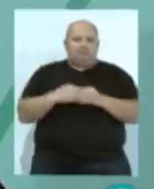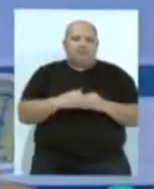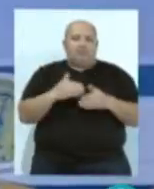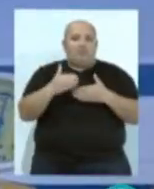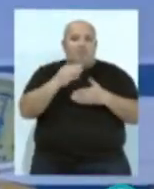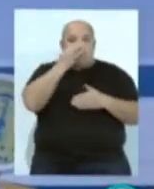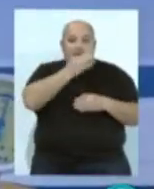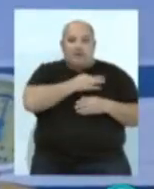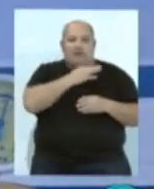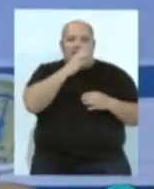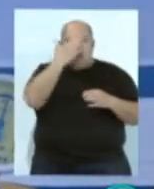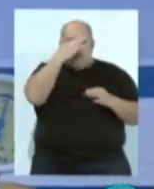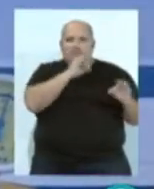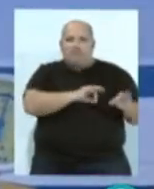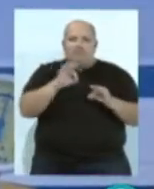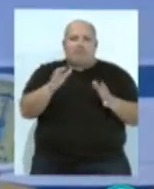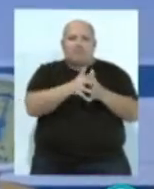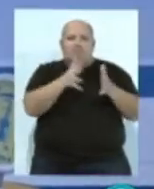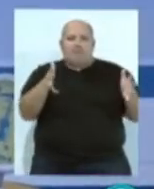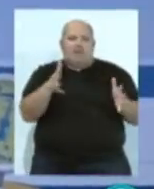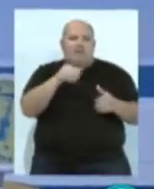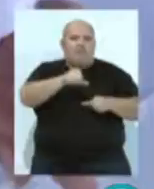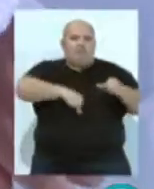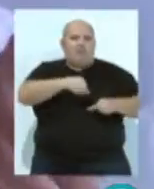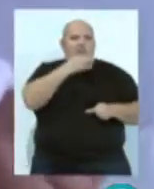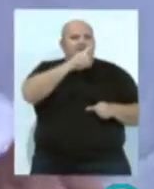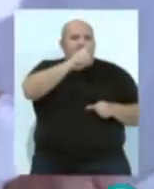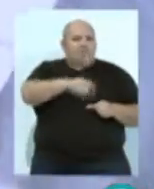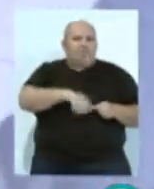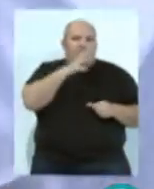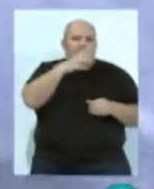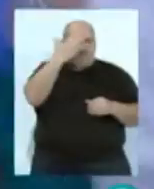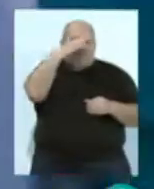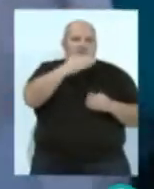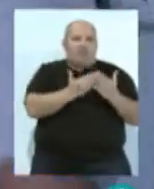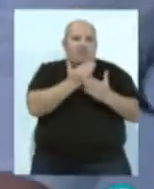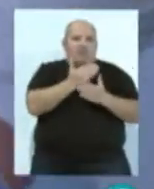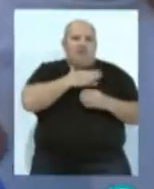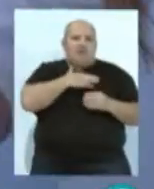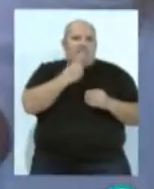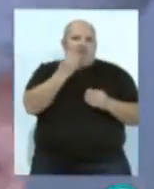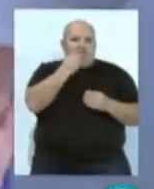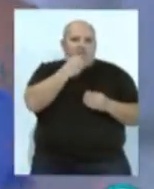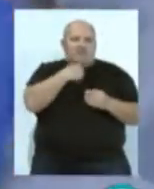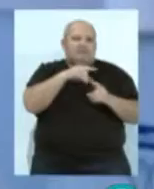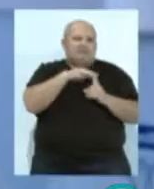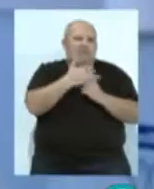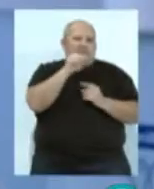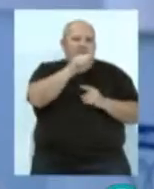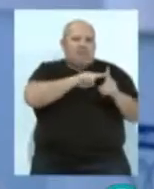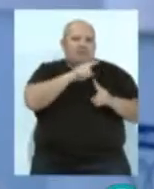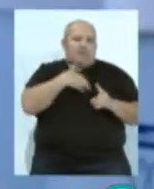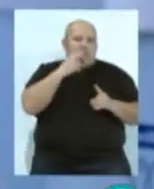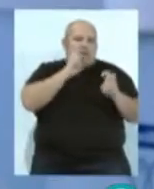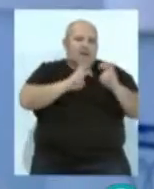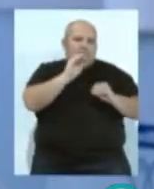Hospital de Puerto Real se está preparando para incrementar el número de operaciones por las tardes por encontrarse a día de hoy con serias carencias, según Ana Mestre,